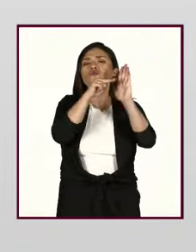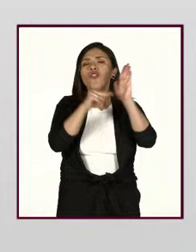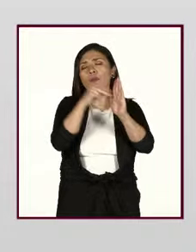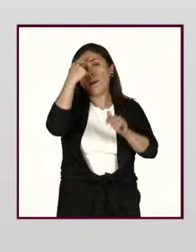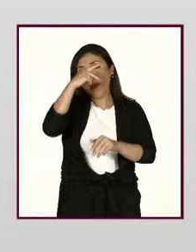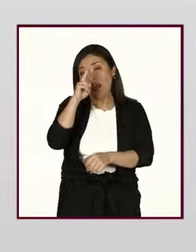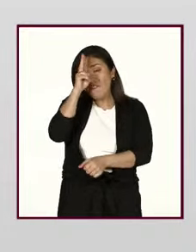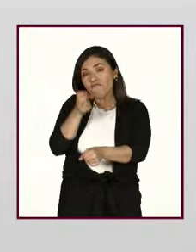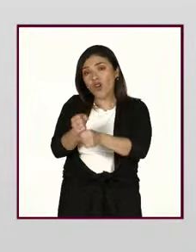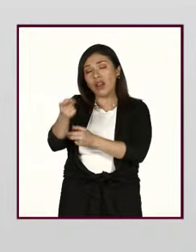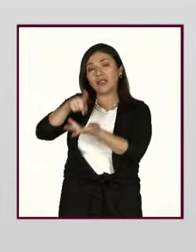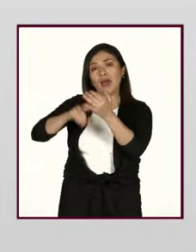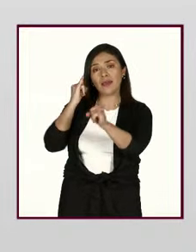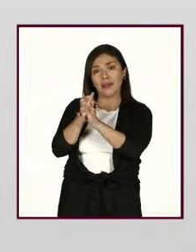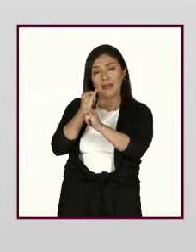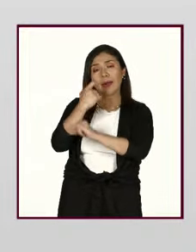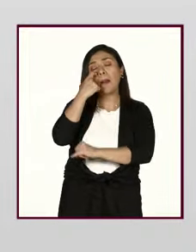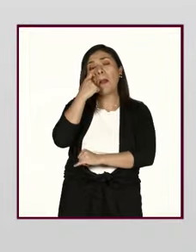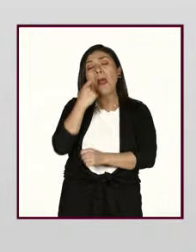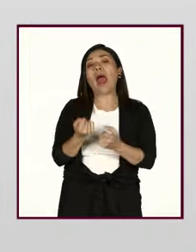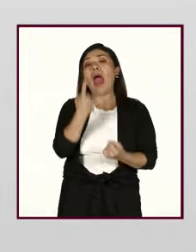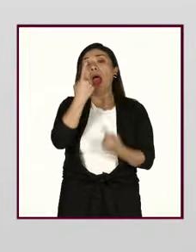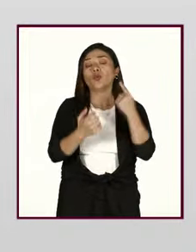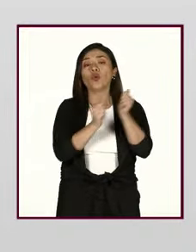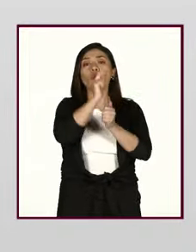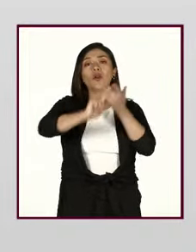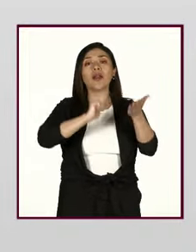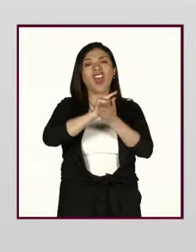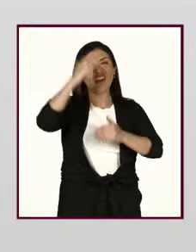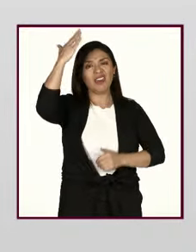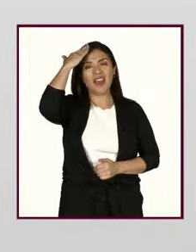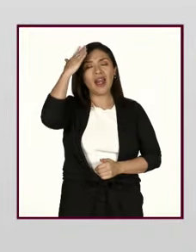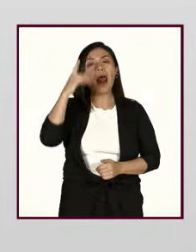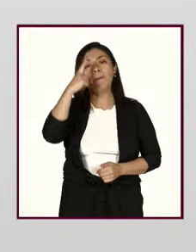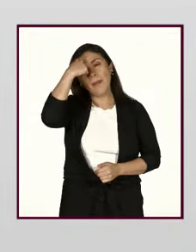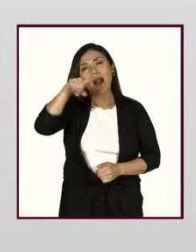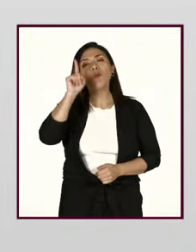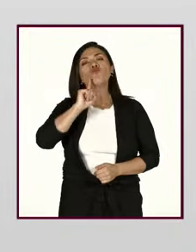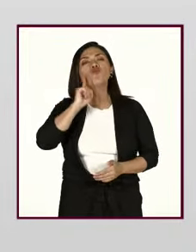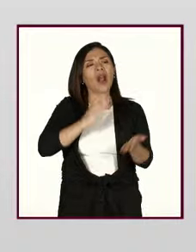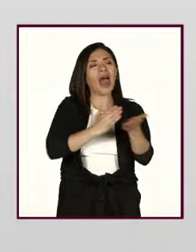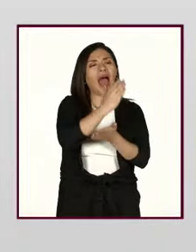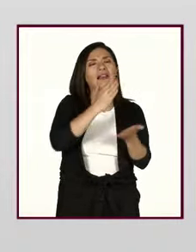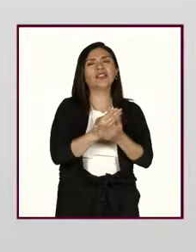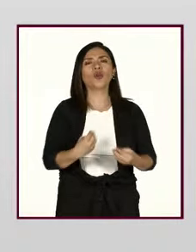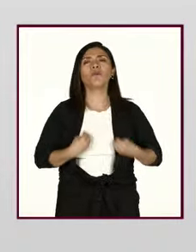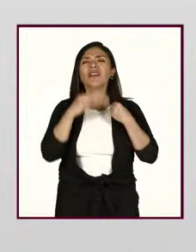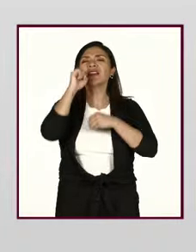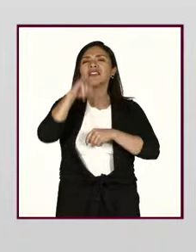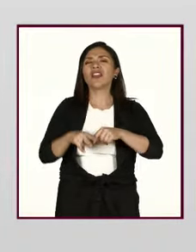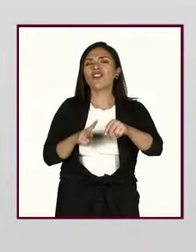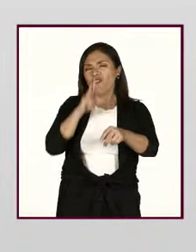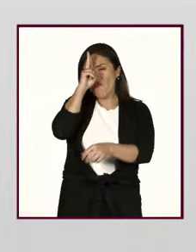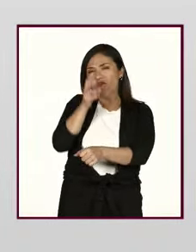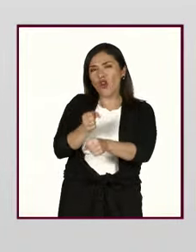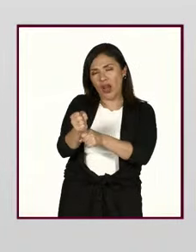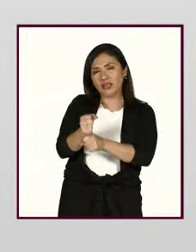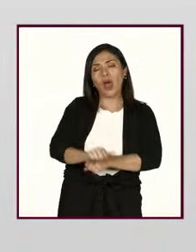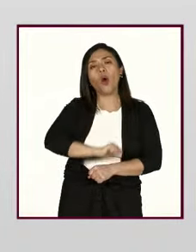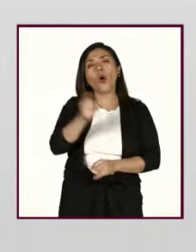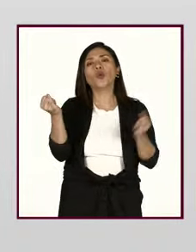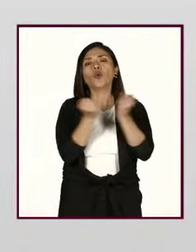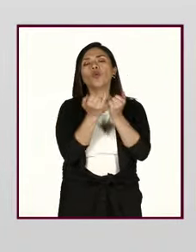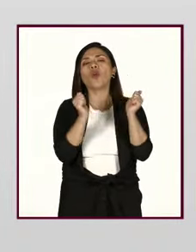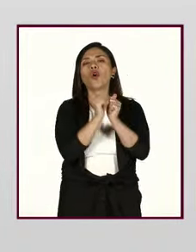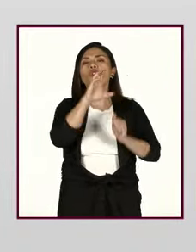digital y mediática. En algunos, en la Ley General de Acceso de las Mujeres a una Vida Libre de Violencia y en otras, también en los